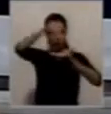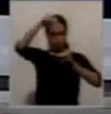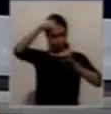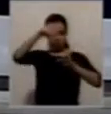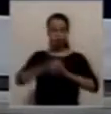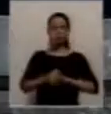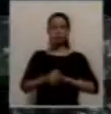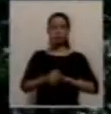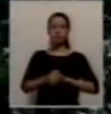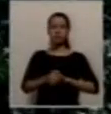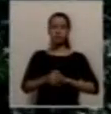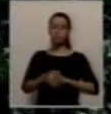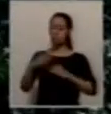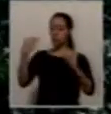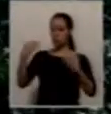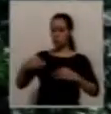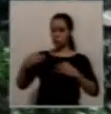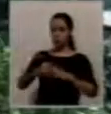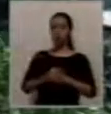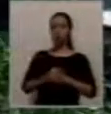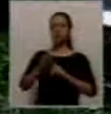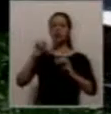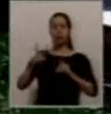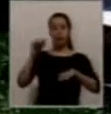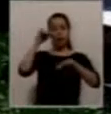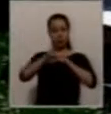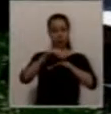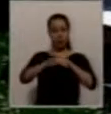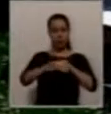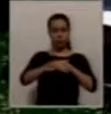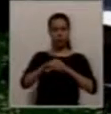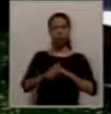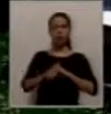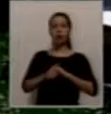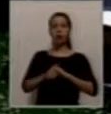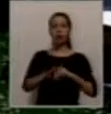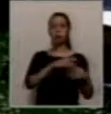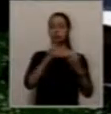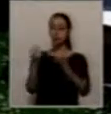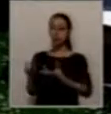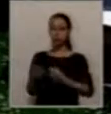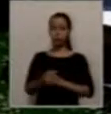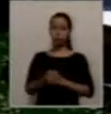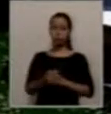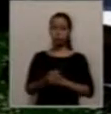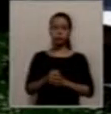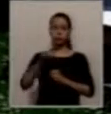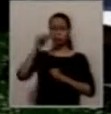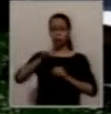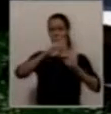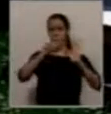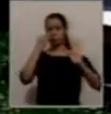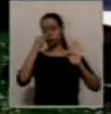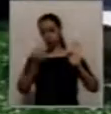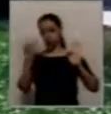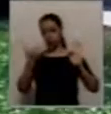con los recursos del Banco Interamericano de Desarrollo, hoy el municipio cuenta con partidas presupuestarias